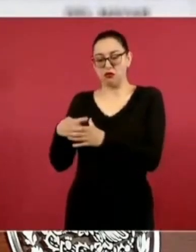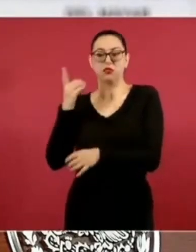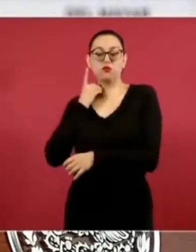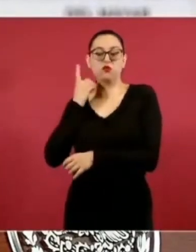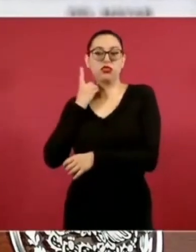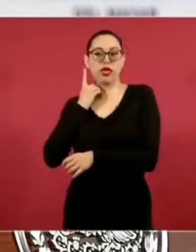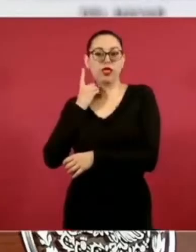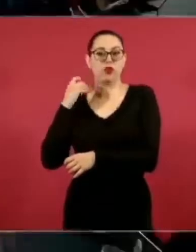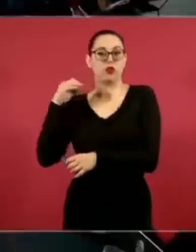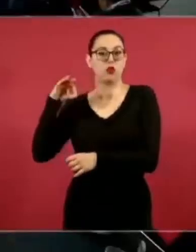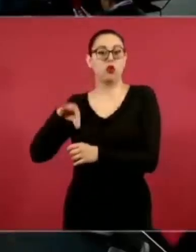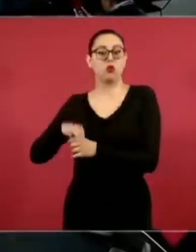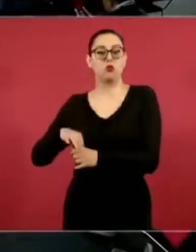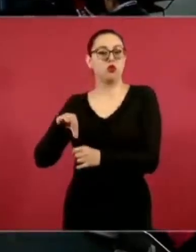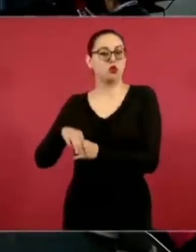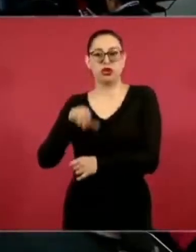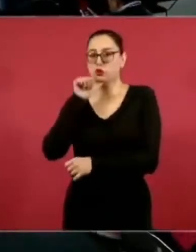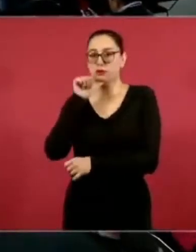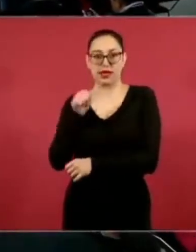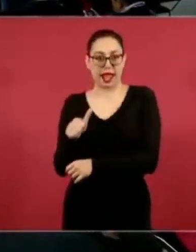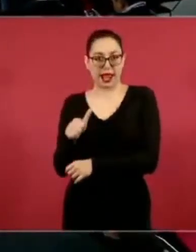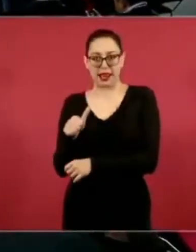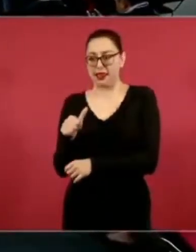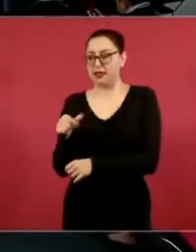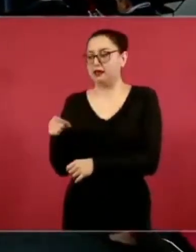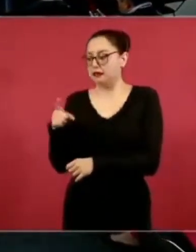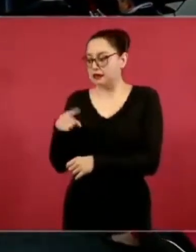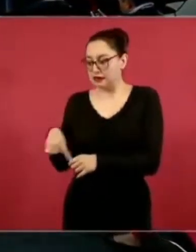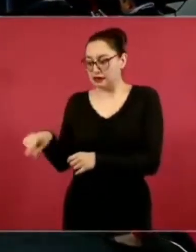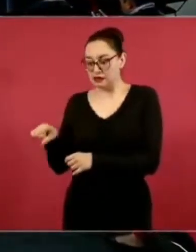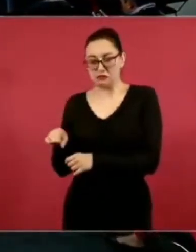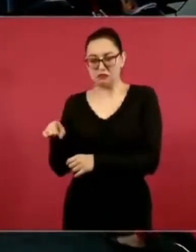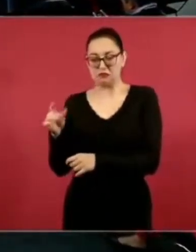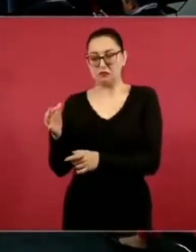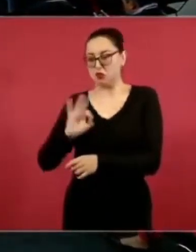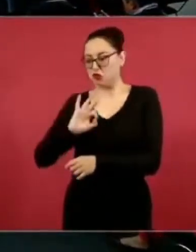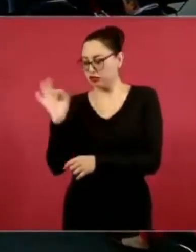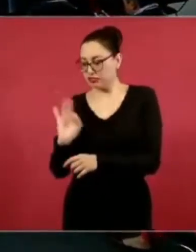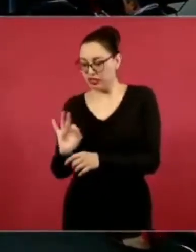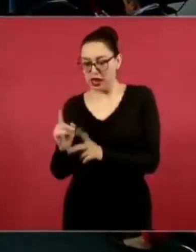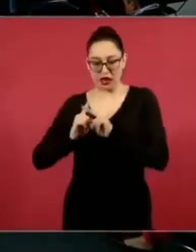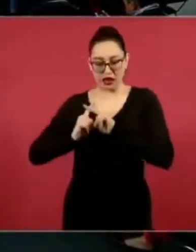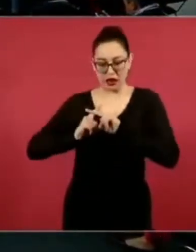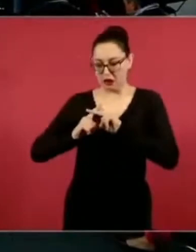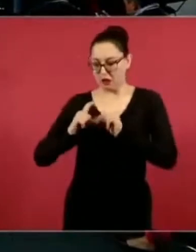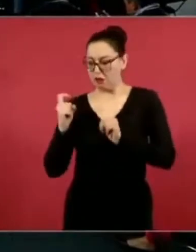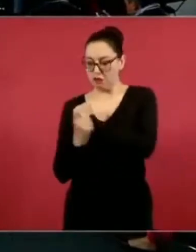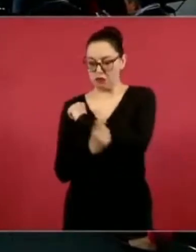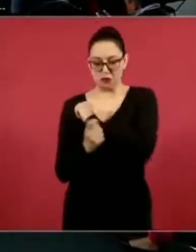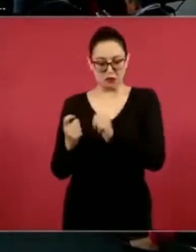con que hay que interpretar la Constitución.